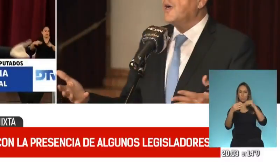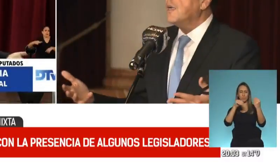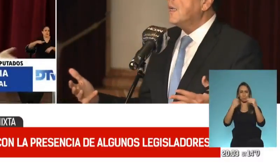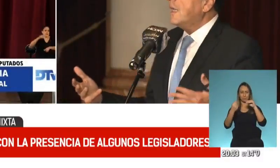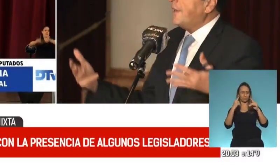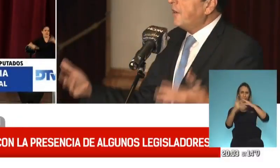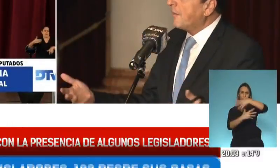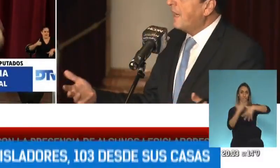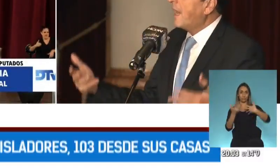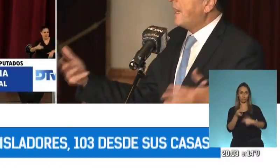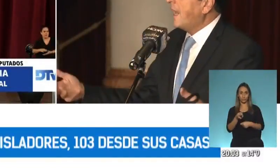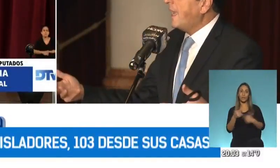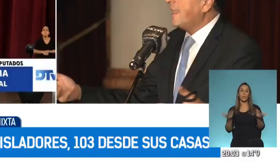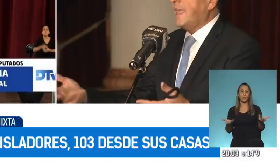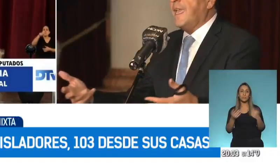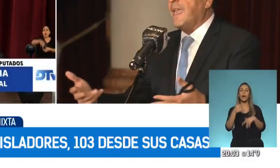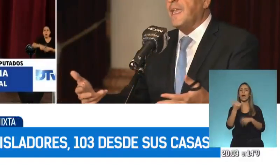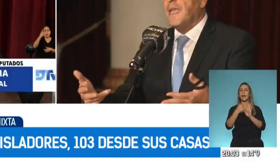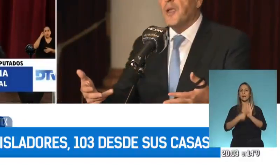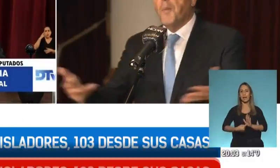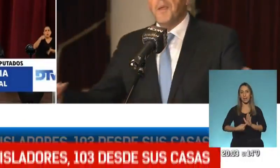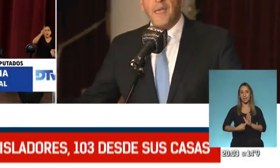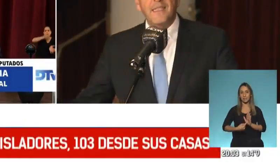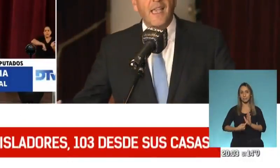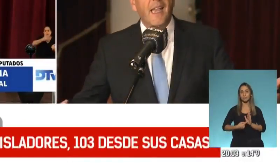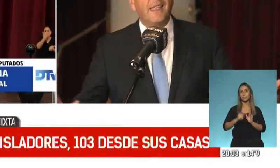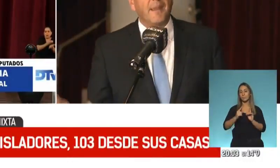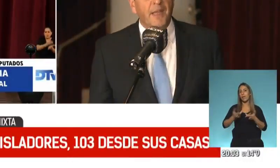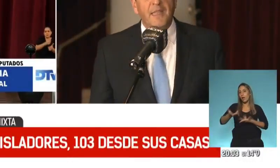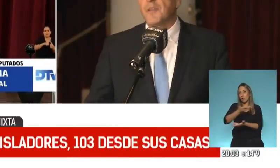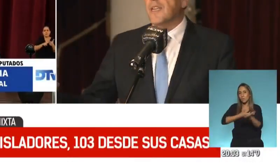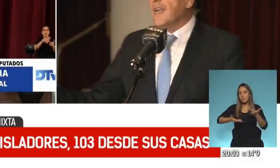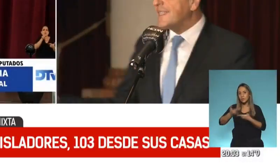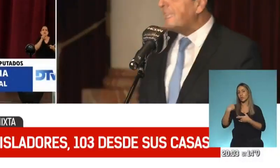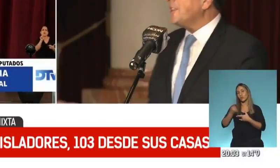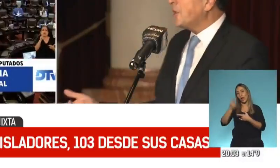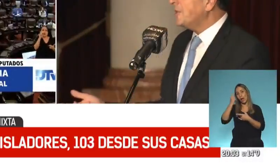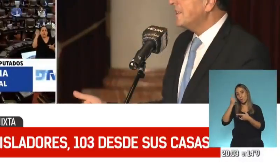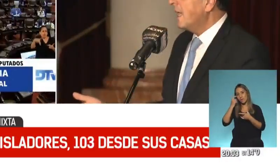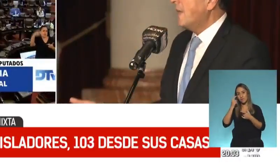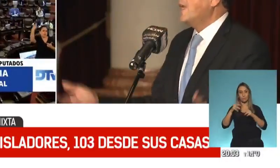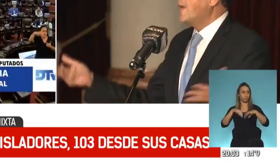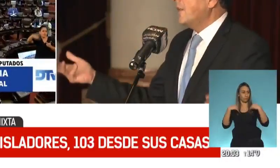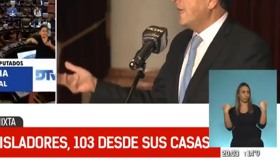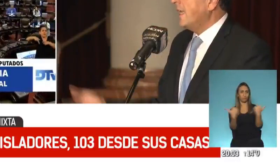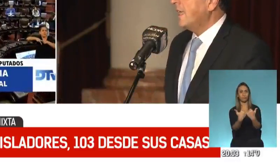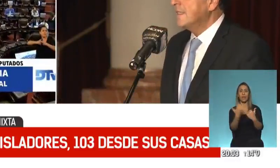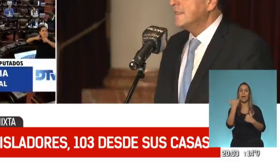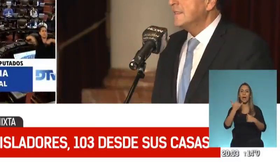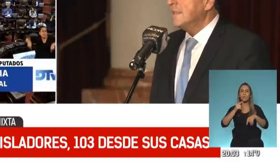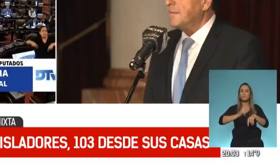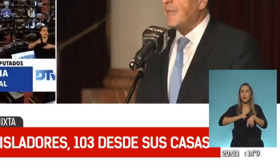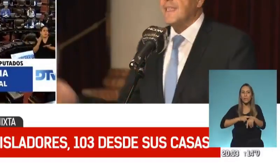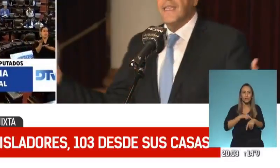como las normas, las reglas de convivencia las aprendimos en el recinto a lo largo de